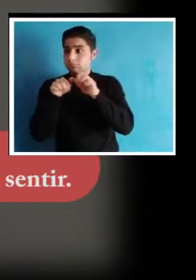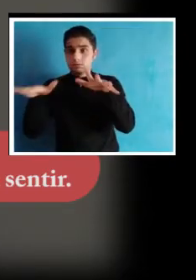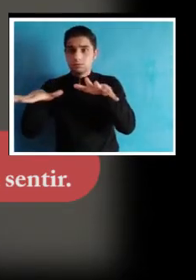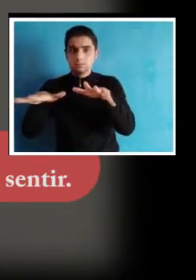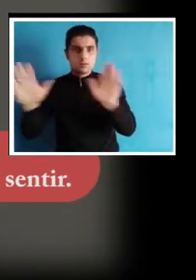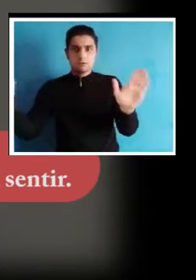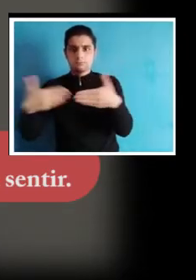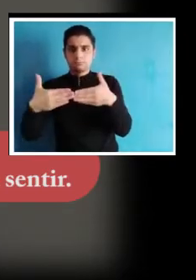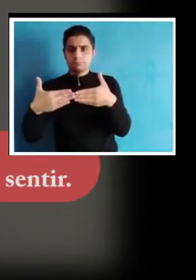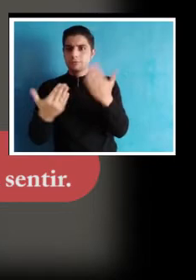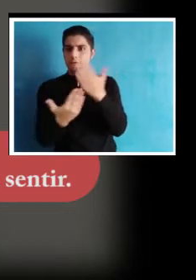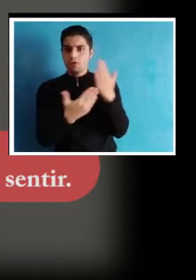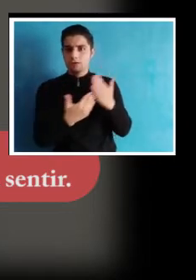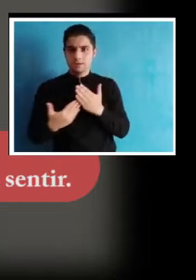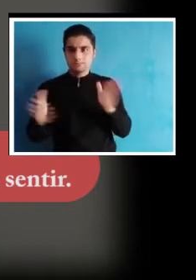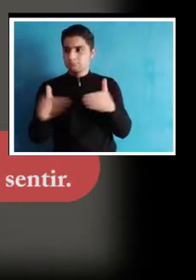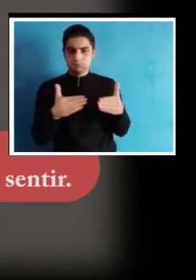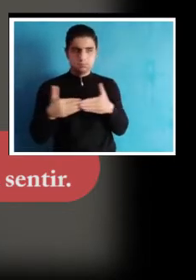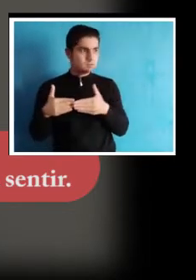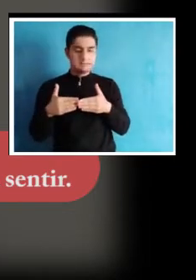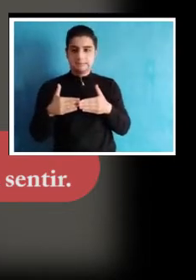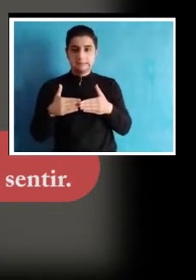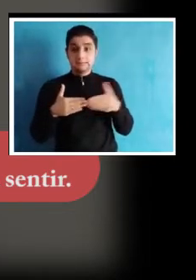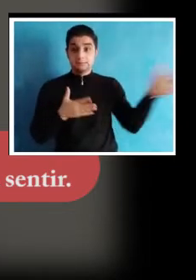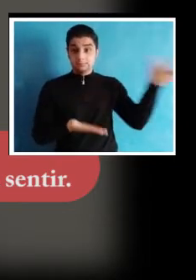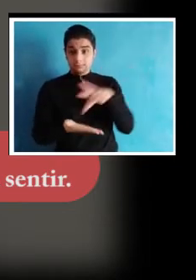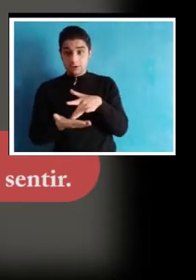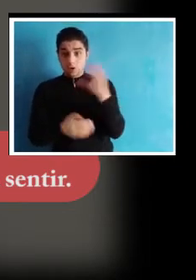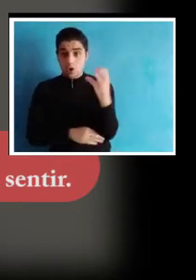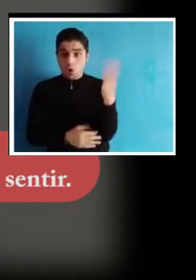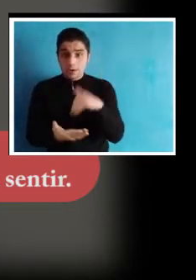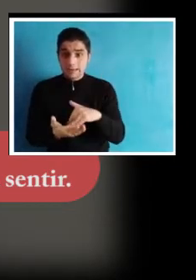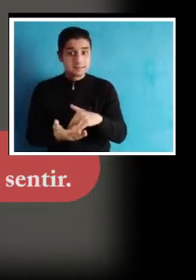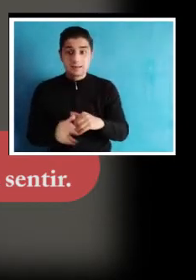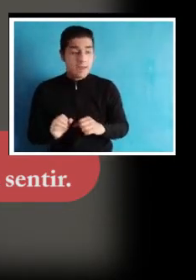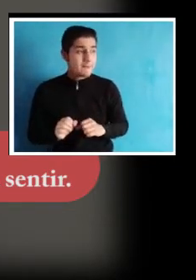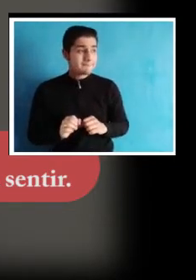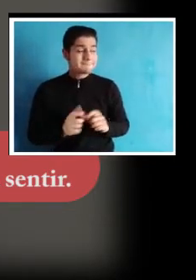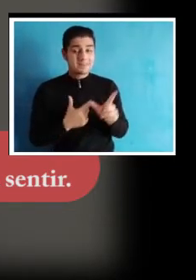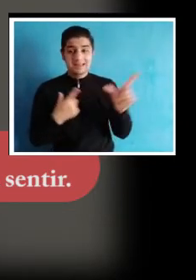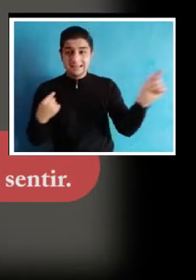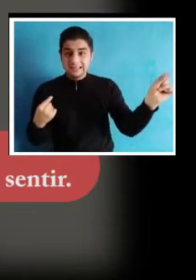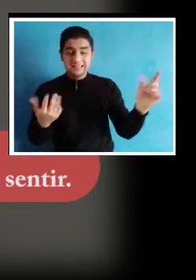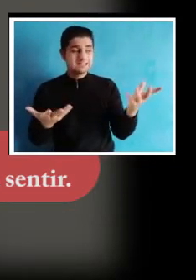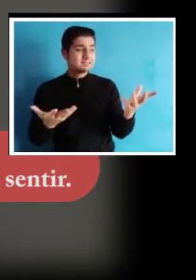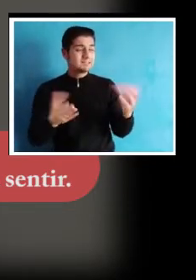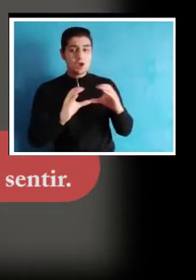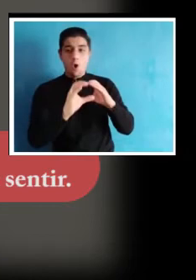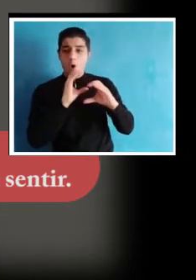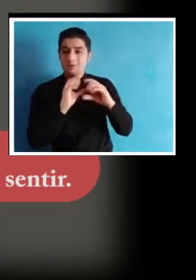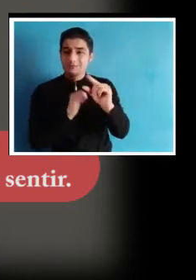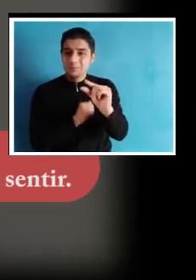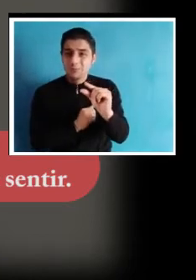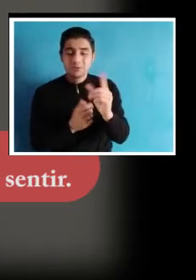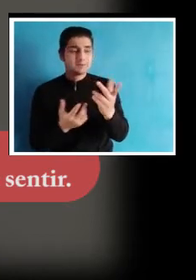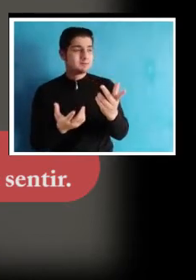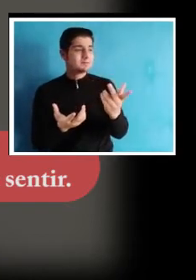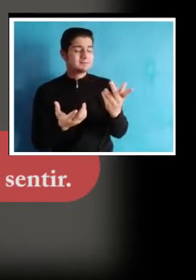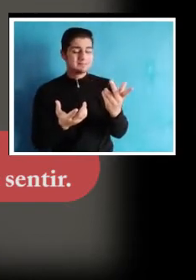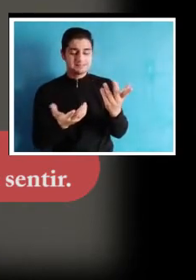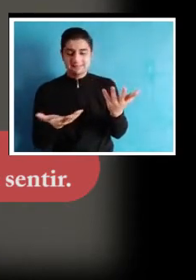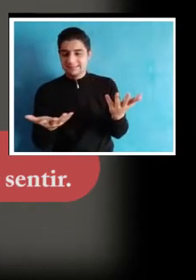regresar por causa del cierre de fronteras, pues esa distancia, esa poca